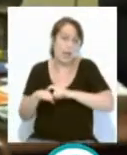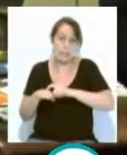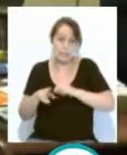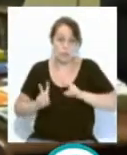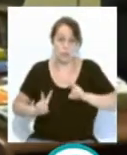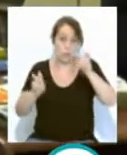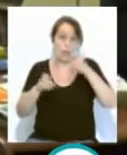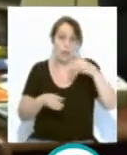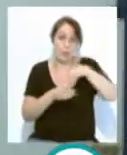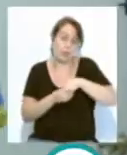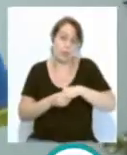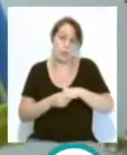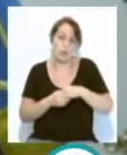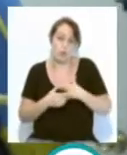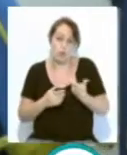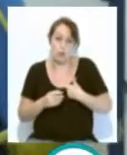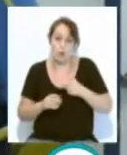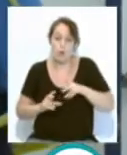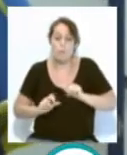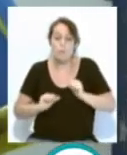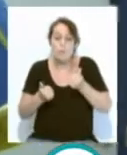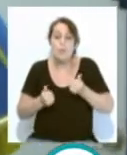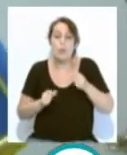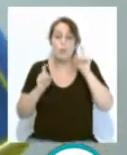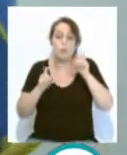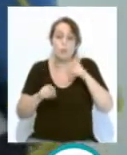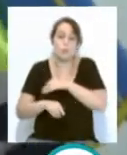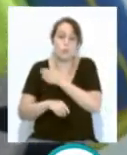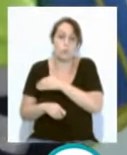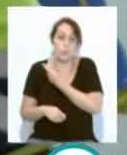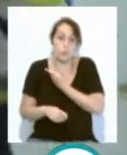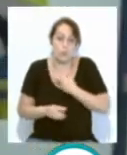novedosas de este inicio tan excepcional de curso escolar.